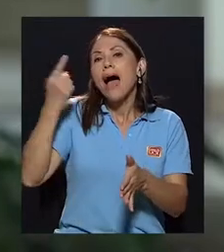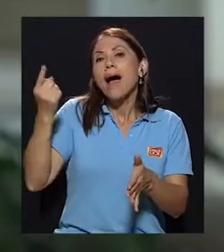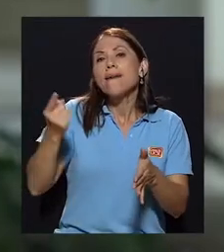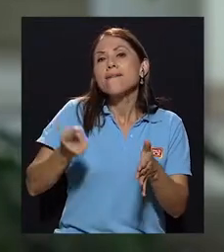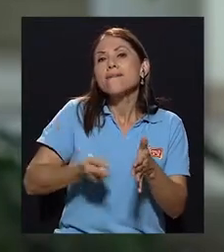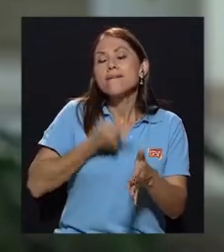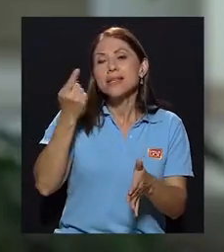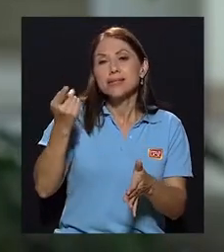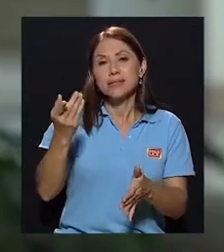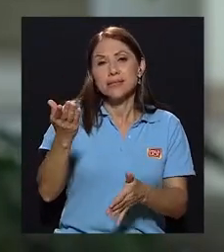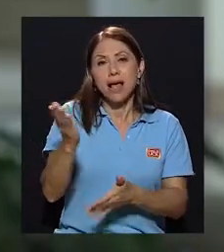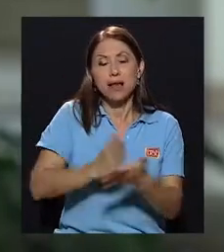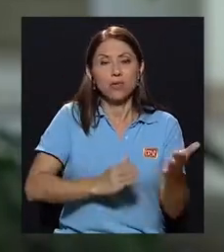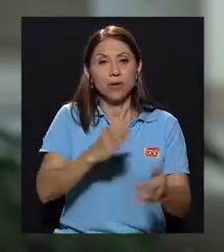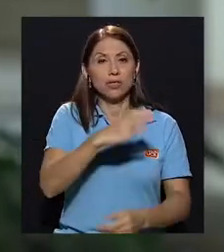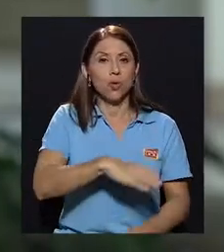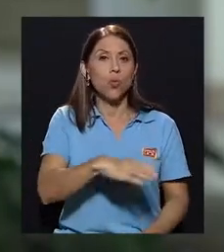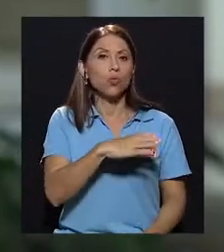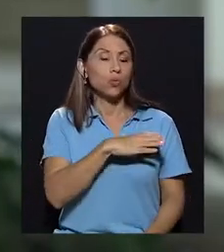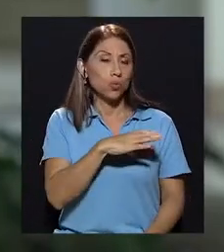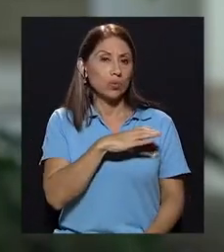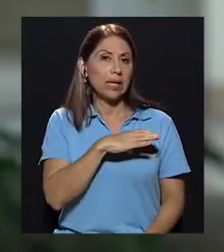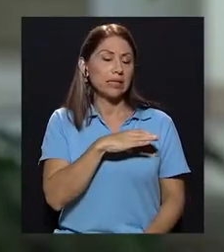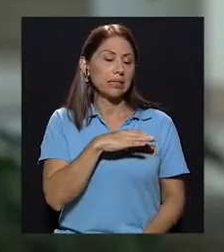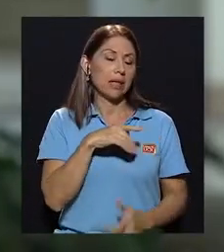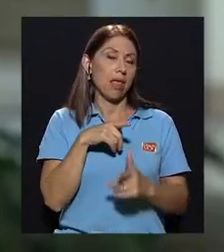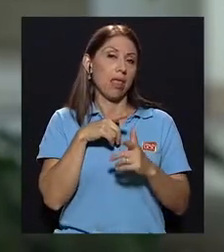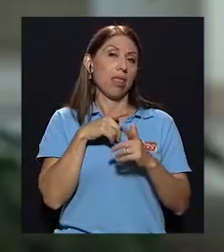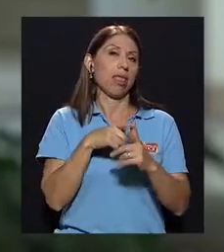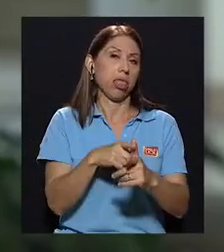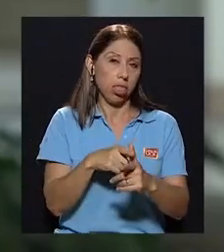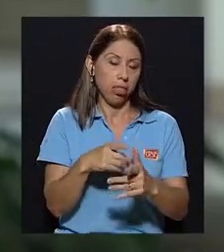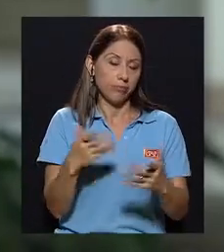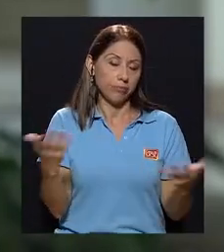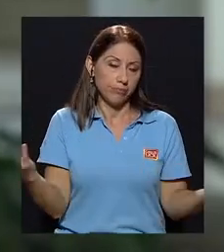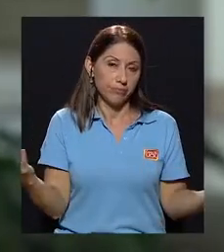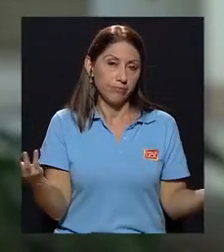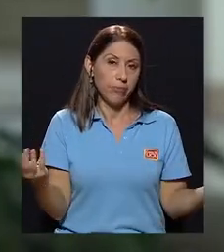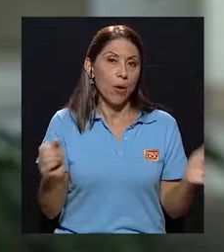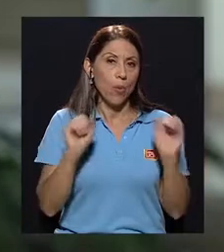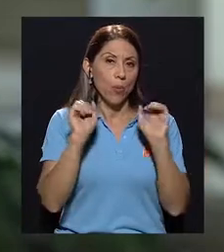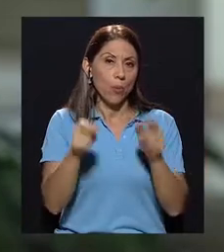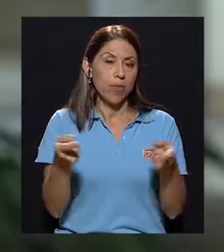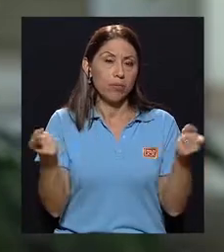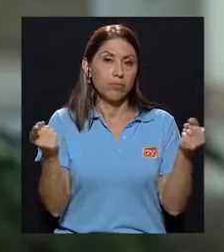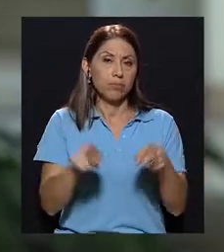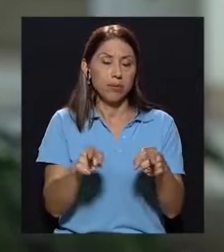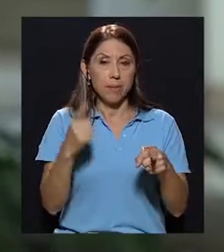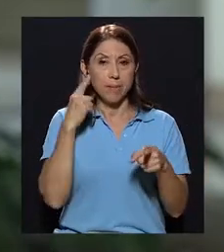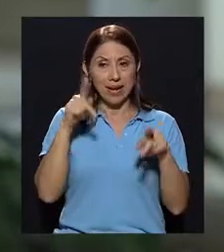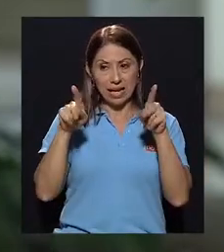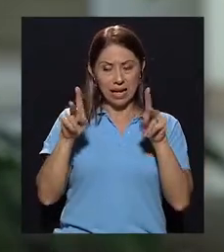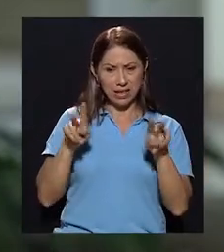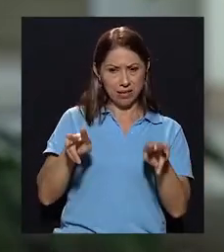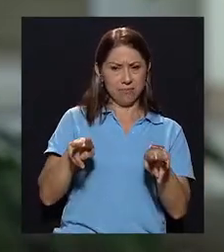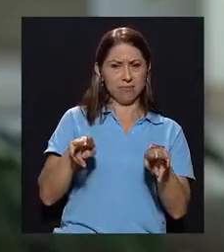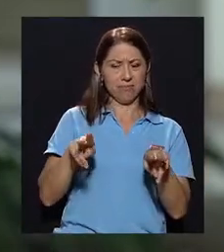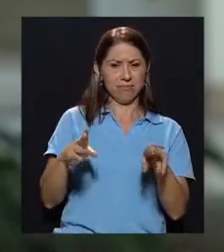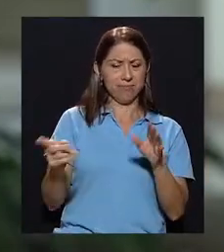conductas extremas pueden ser aquellos detonantes que sirven como alarmas